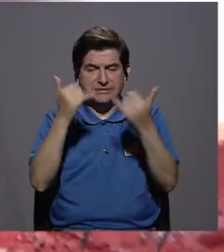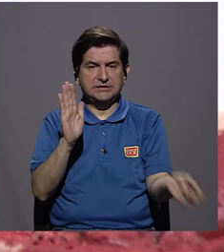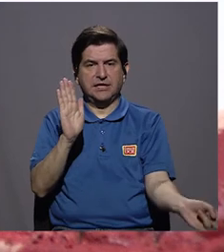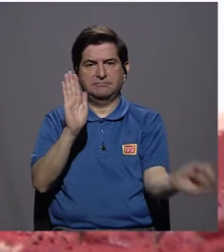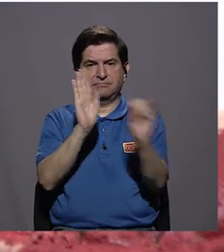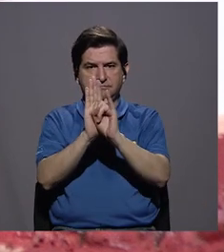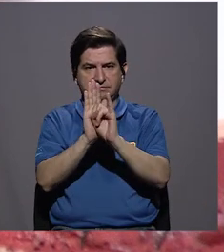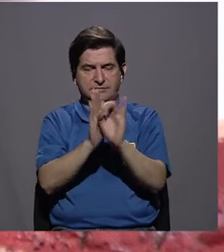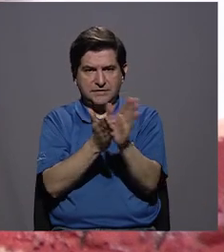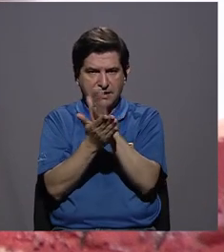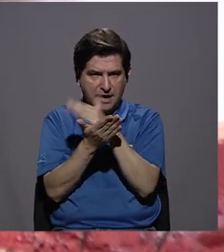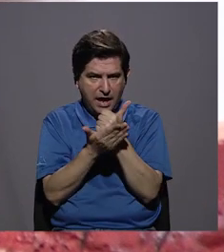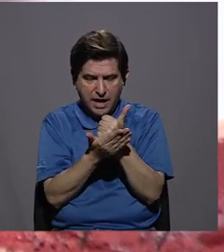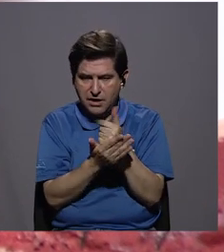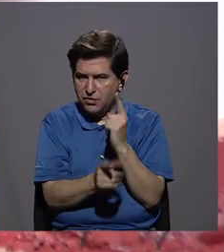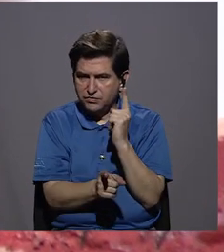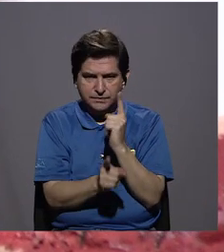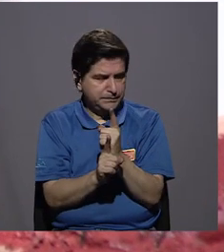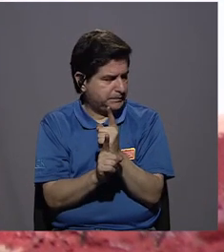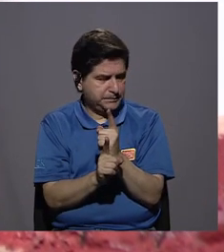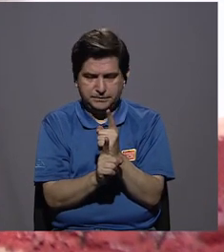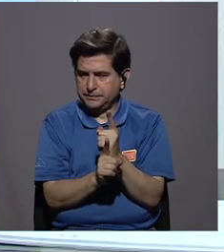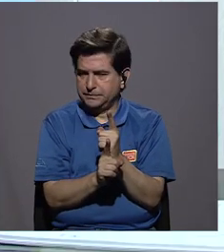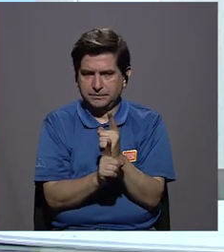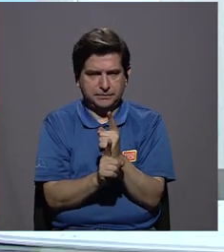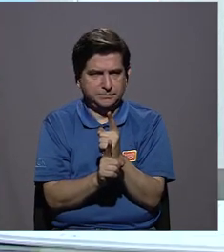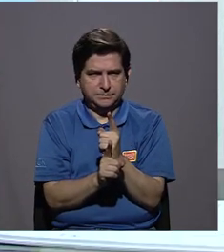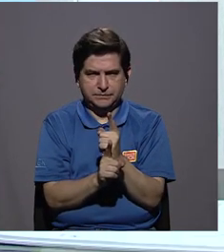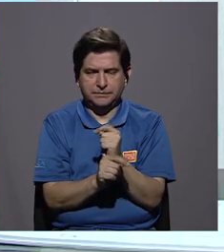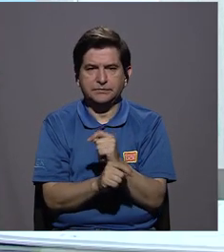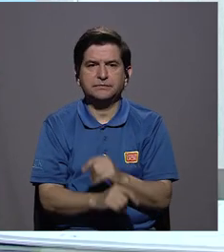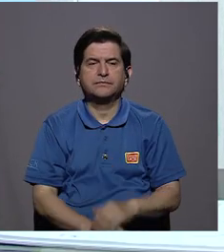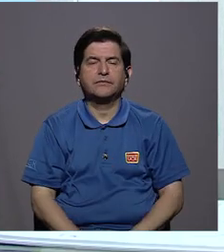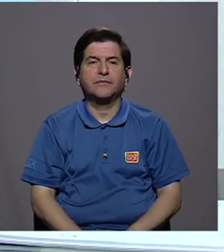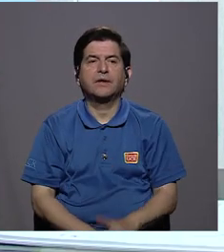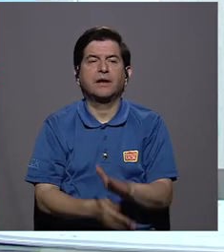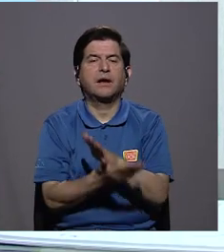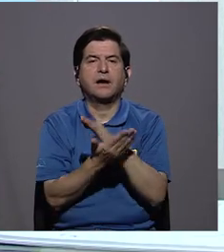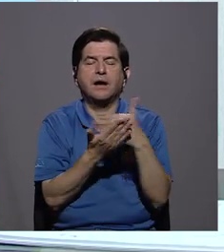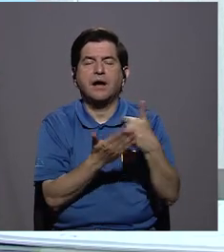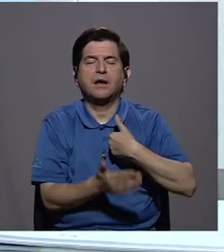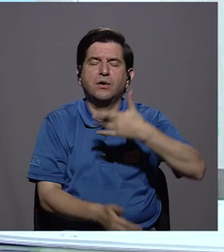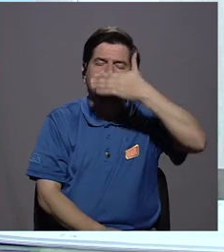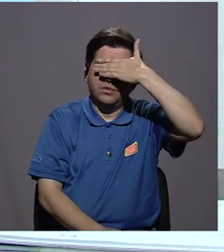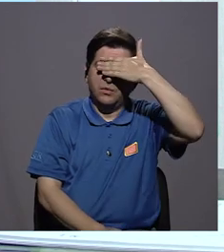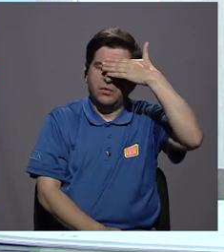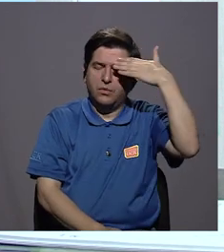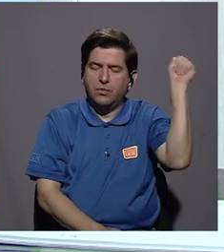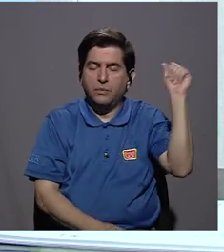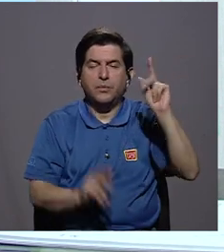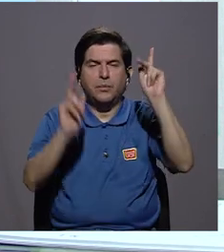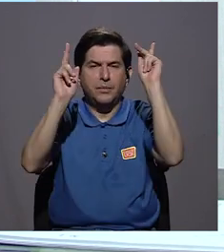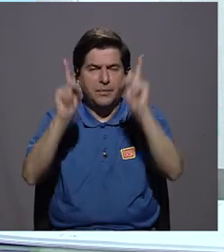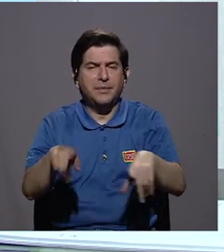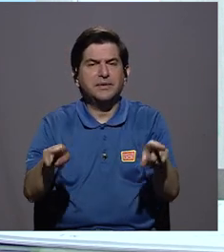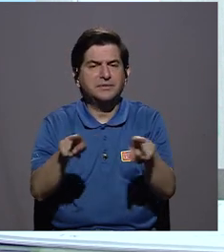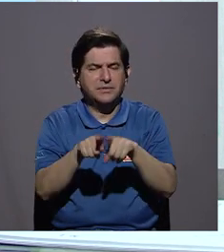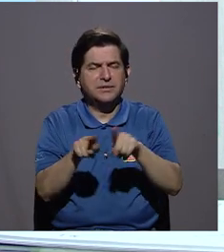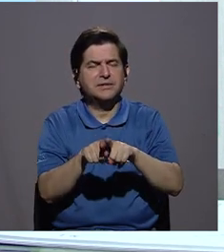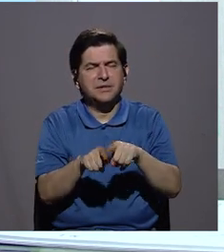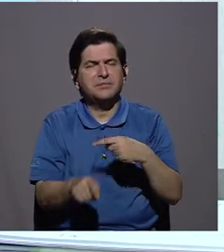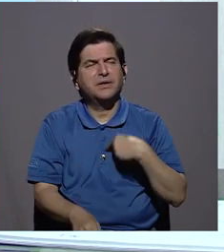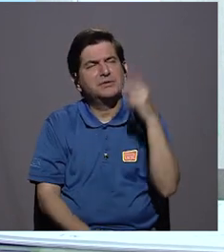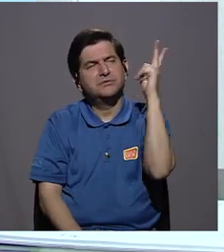identificando de que algo no está bien. Doctora, algo que se me olvidaba, el paciente, también he